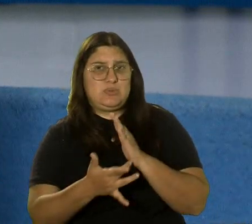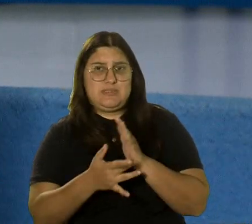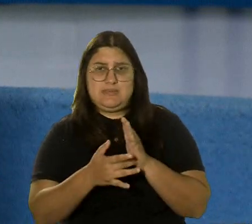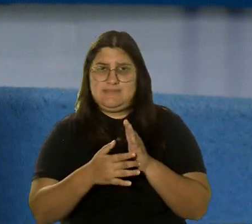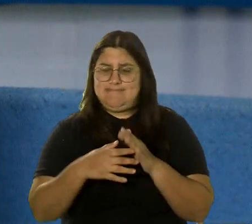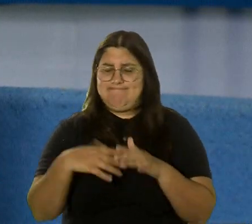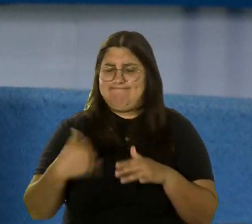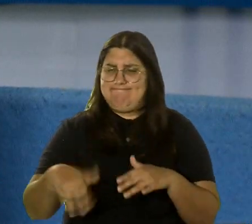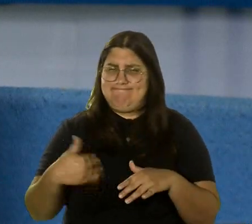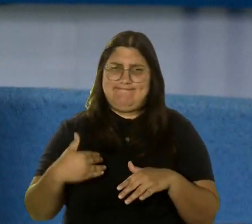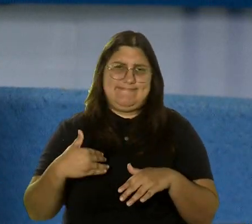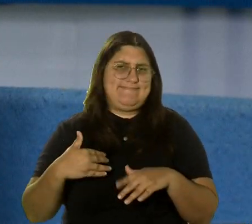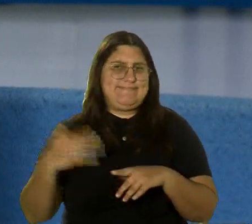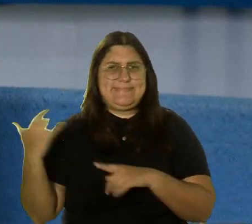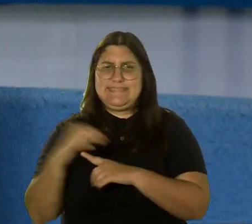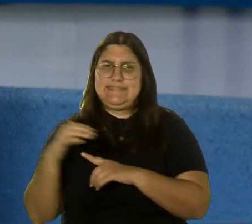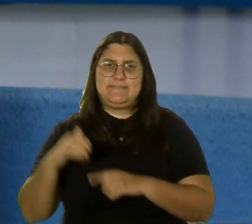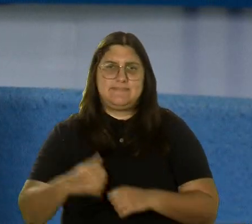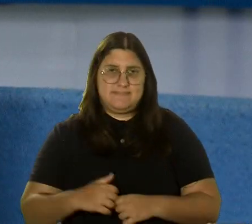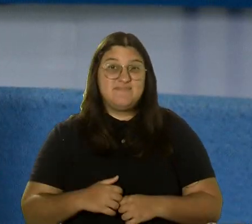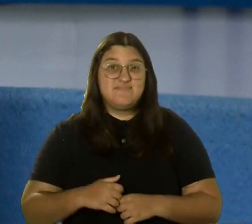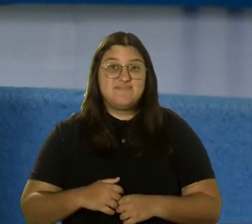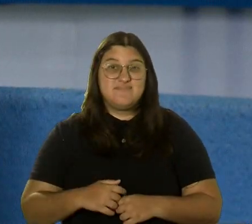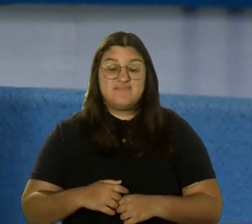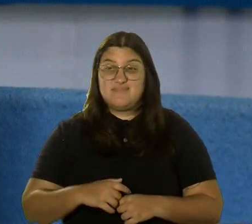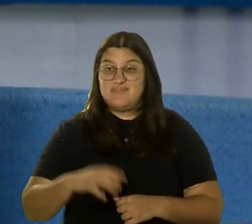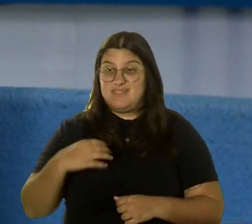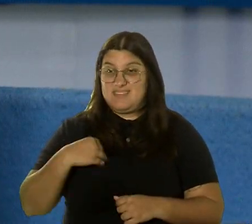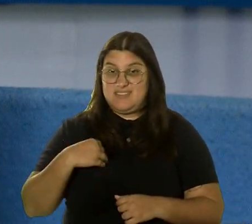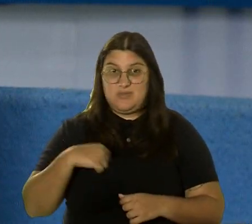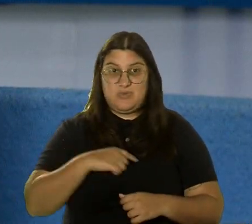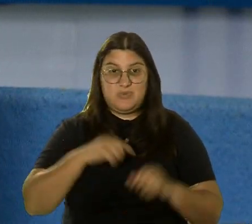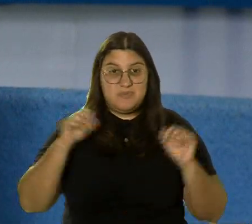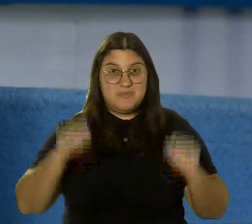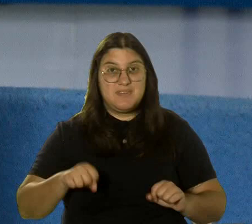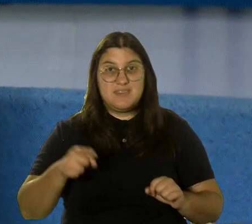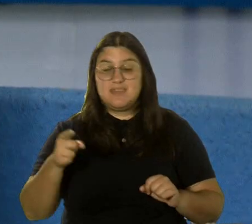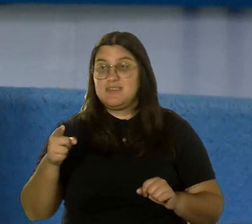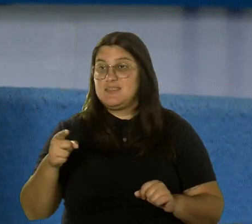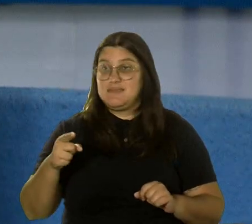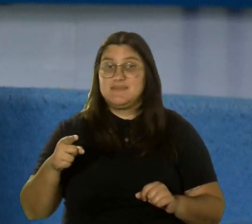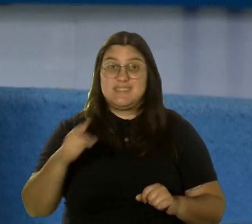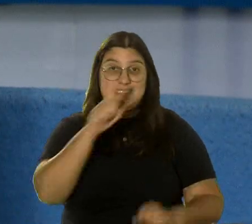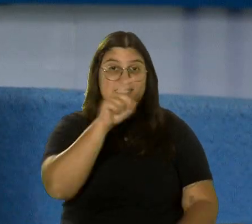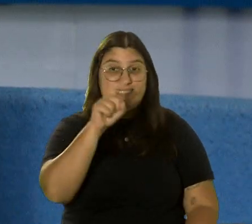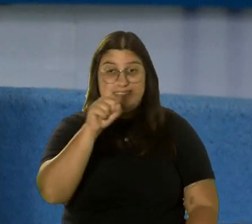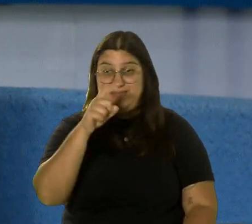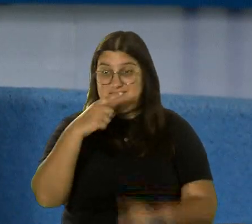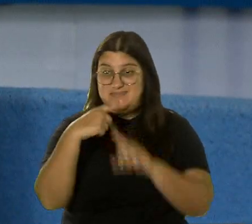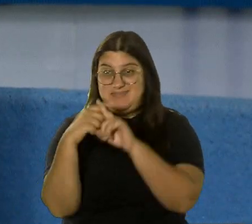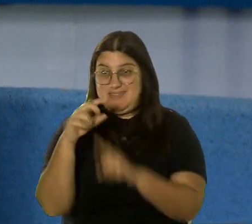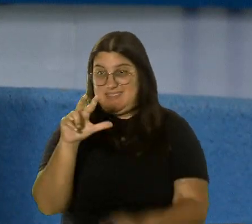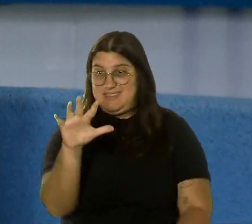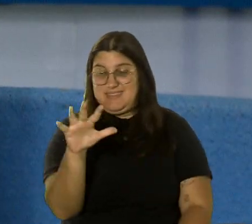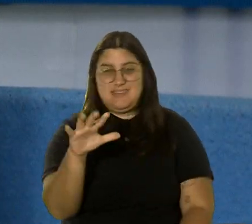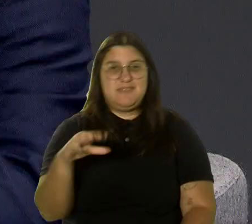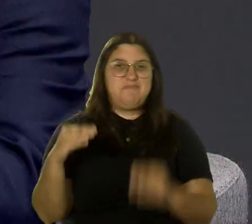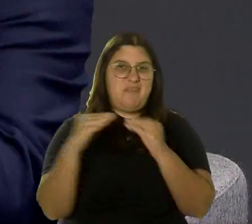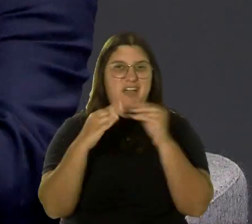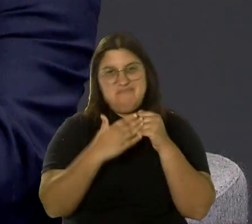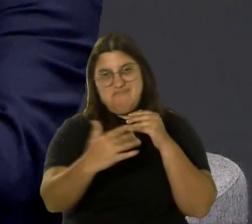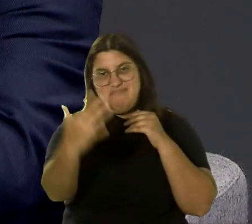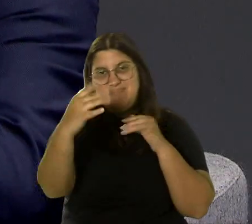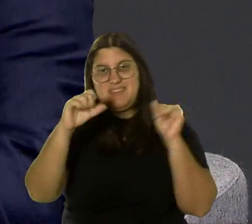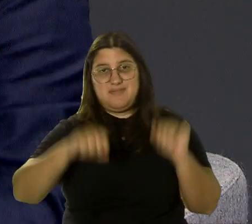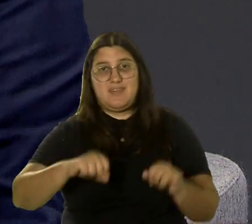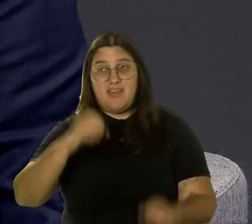calibre mundial. Tenemos la capacidad de exportar nuestros productos y nuestros servicios y no solamente en 135 tenemos oportunidad de llegar mucho más allá. Así que